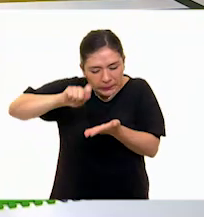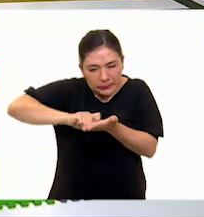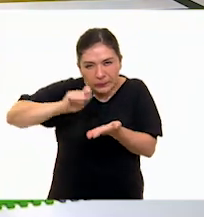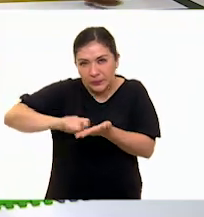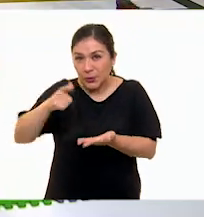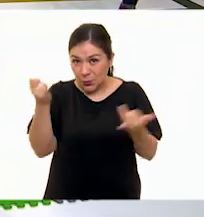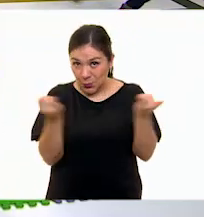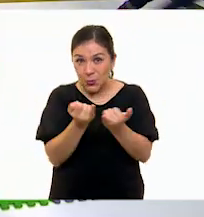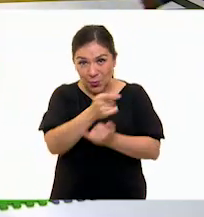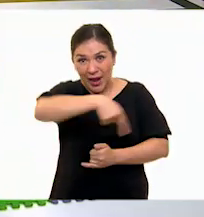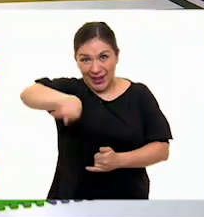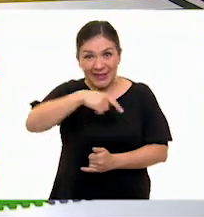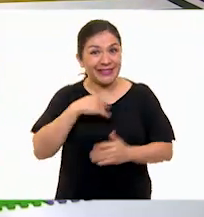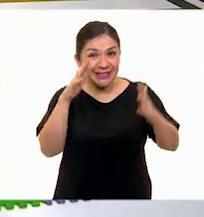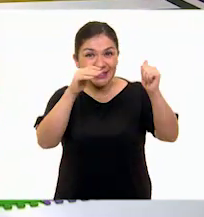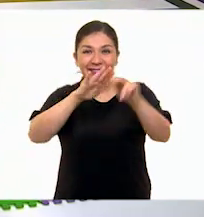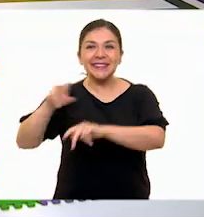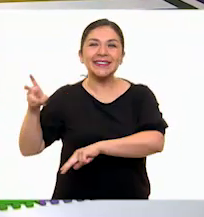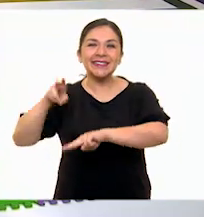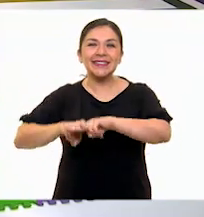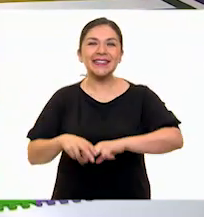en casa, háganlo. Ahorita vuelvo. ¡Adiós!